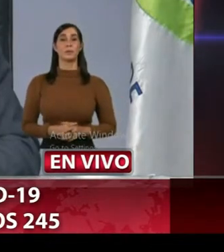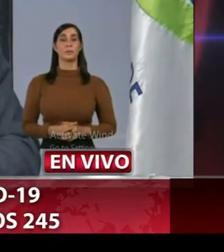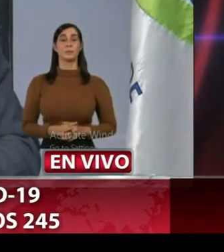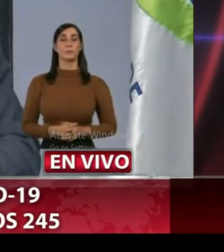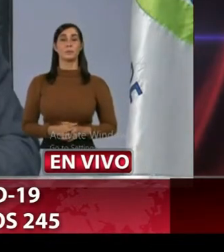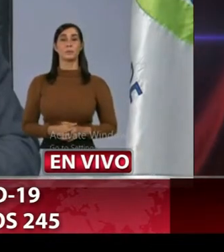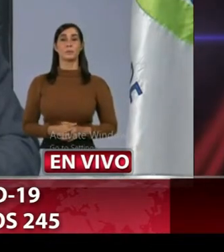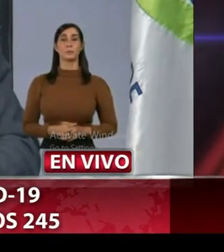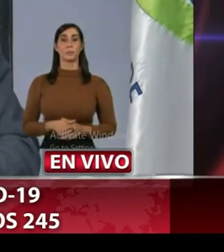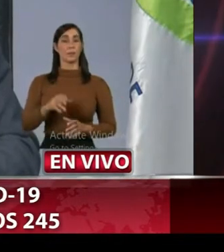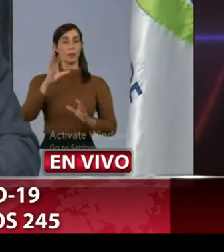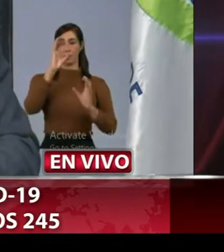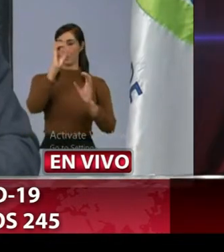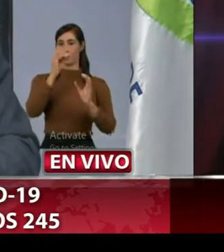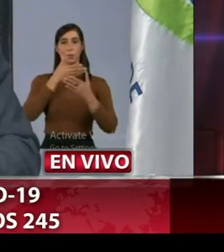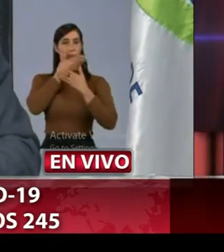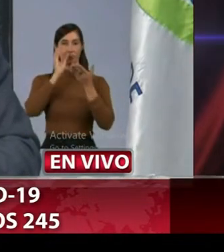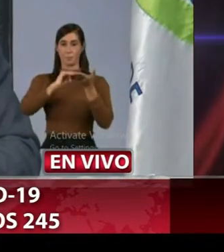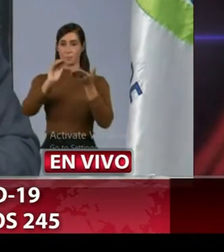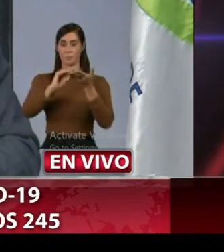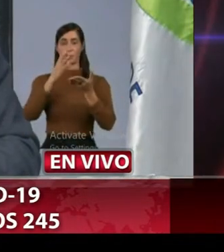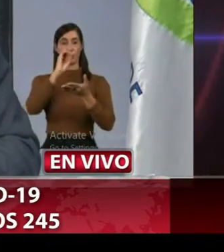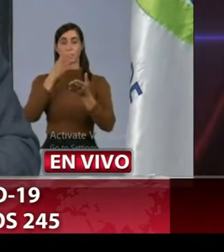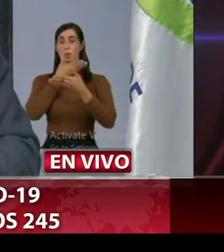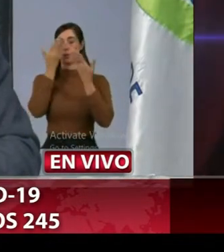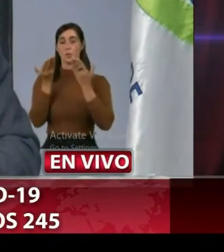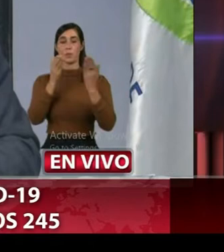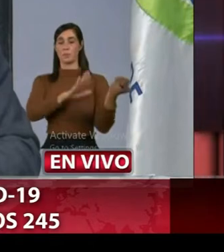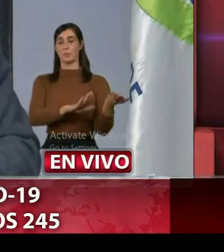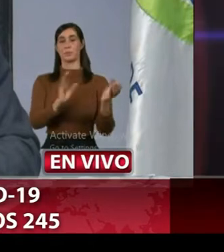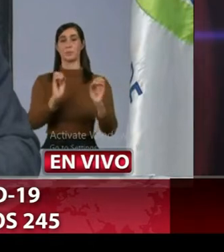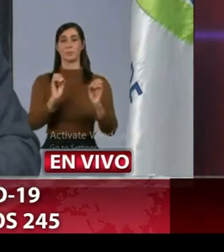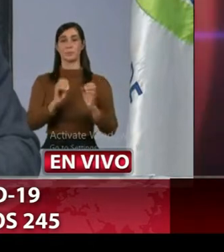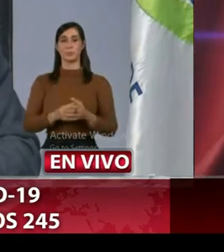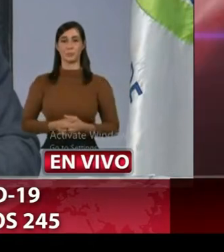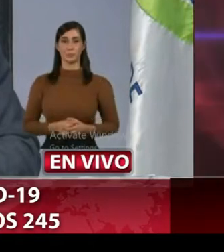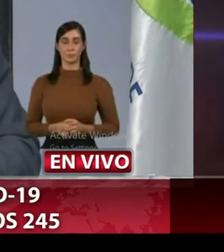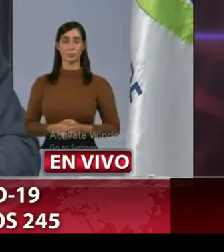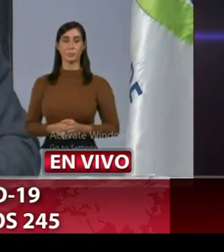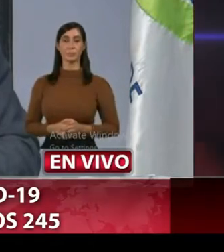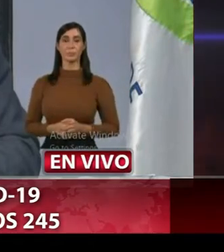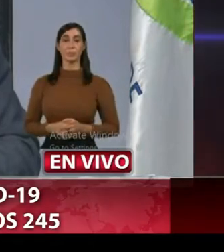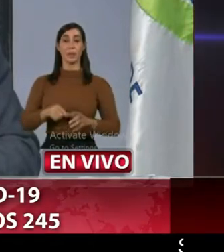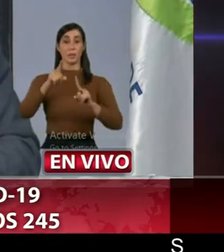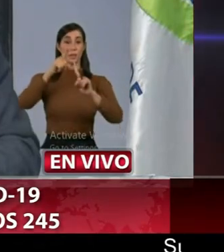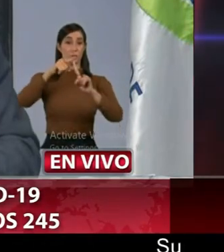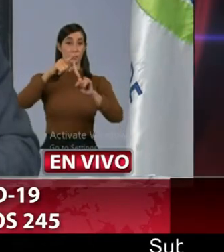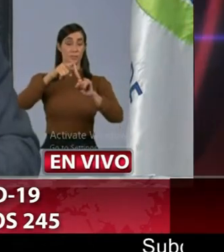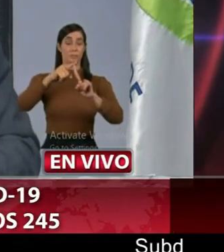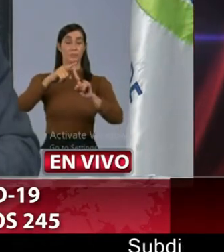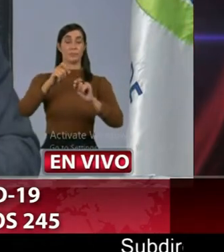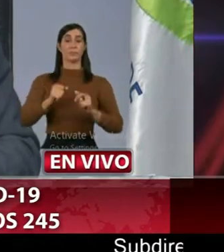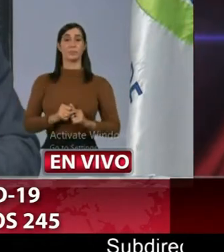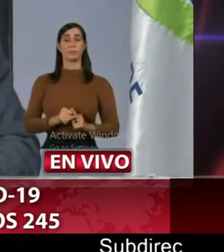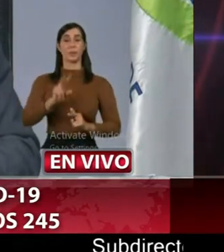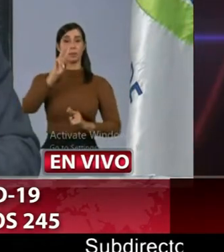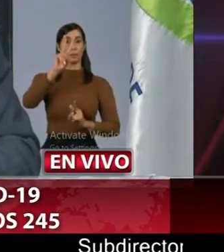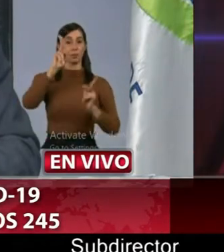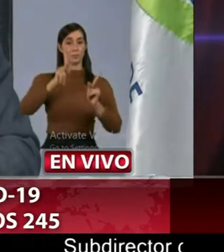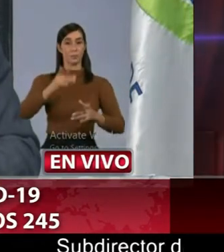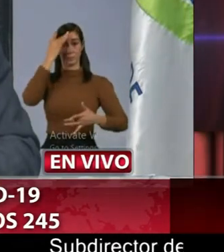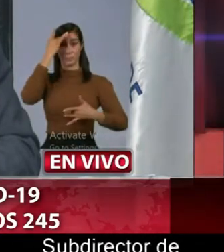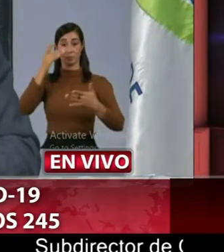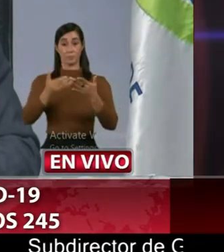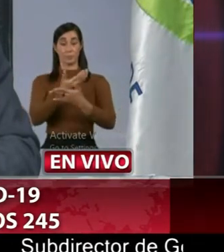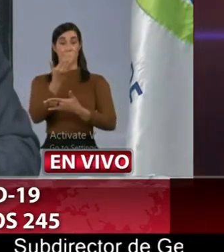perdón cero fallecimiento San Cristóbal dos casos